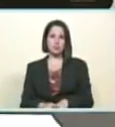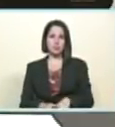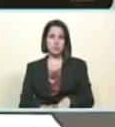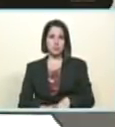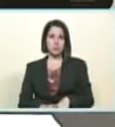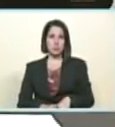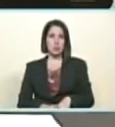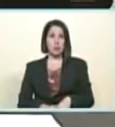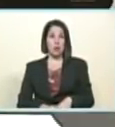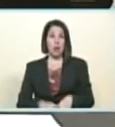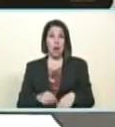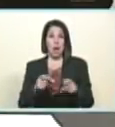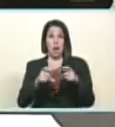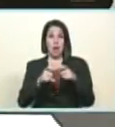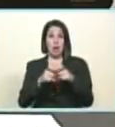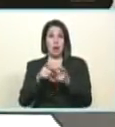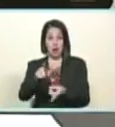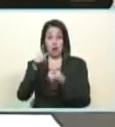este es el aumento